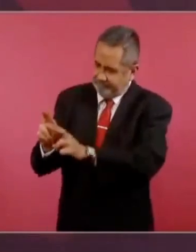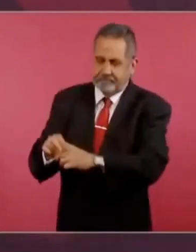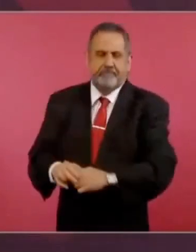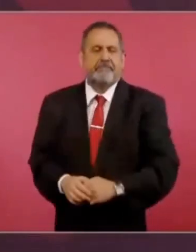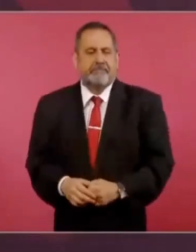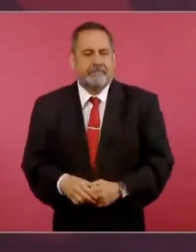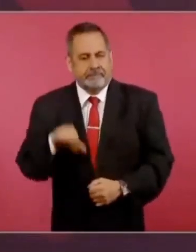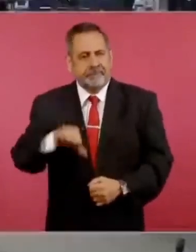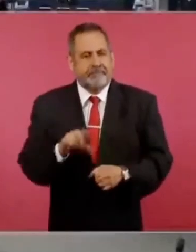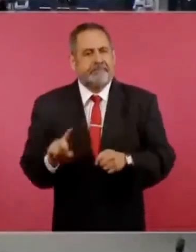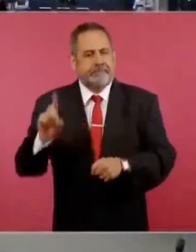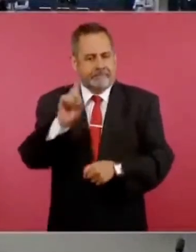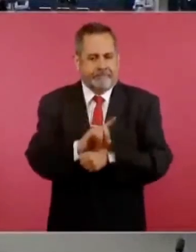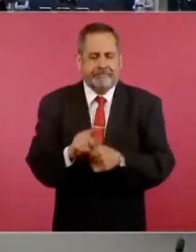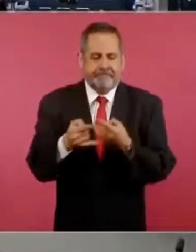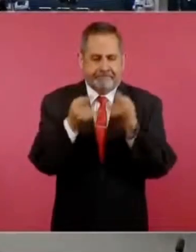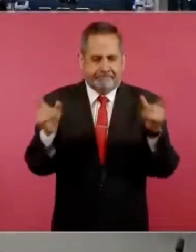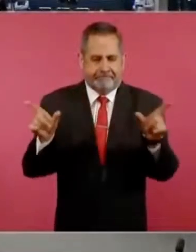al día de hoy.